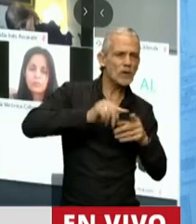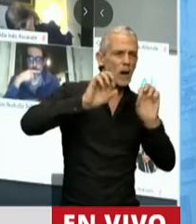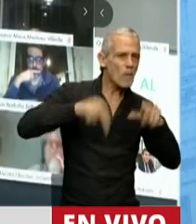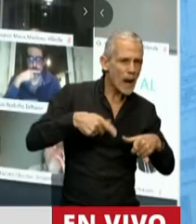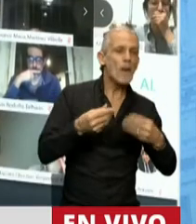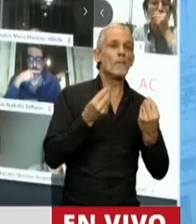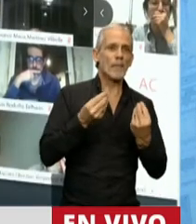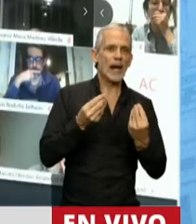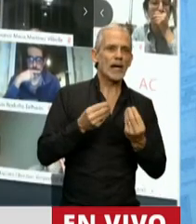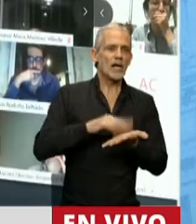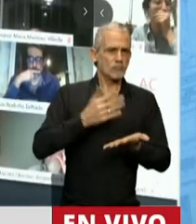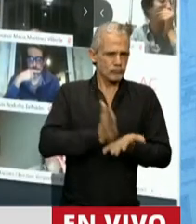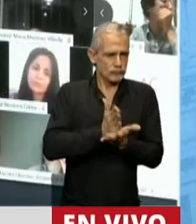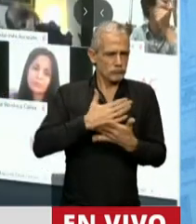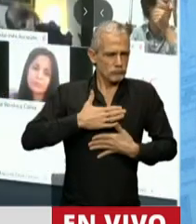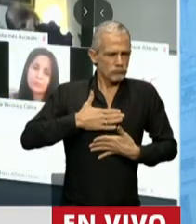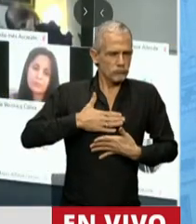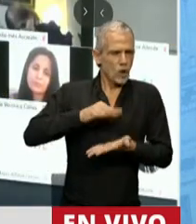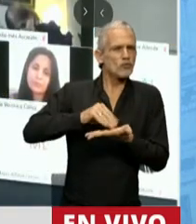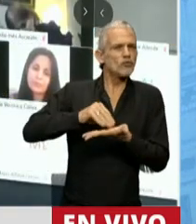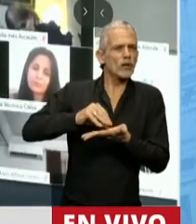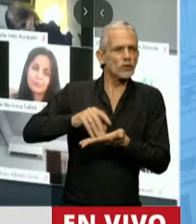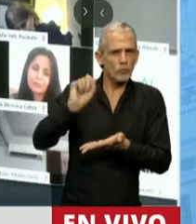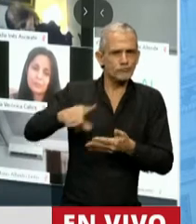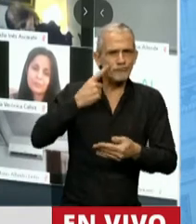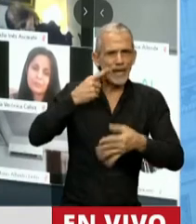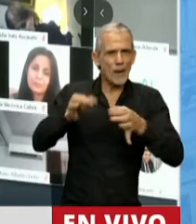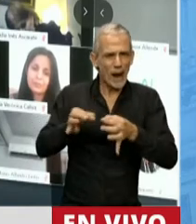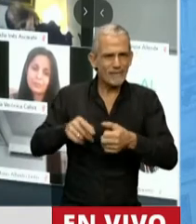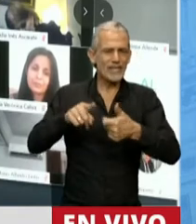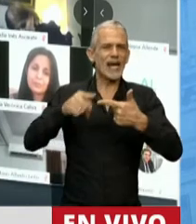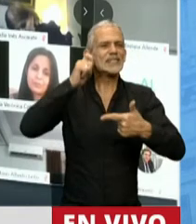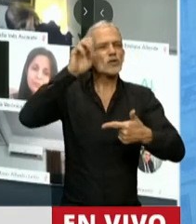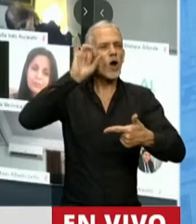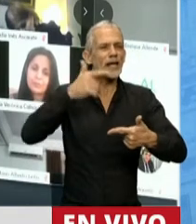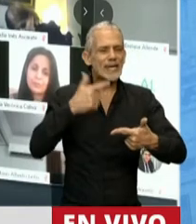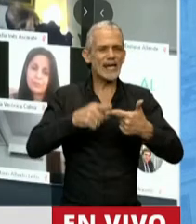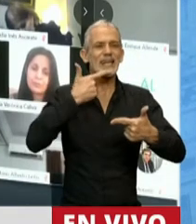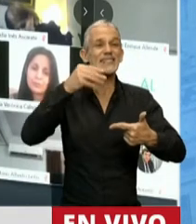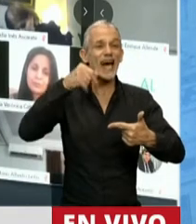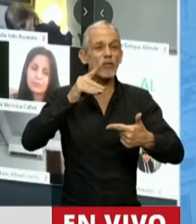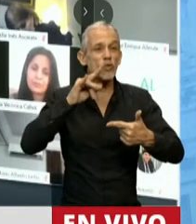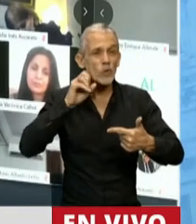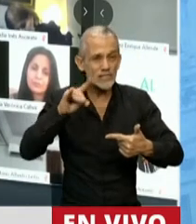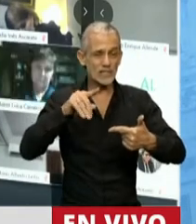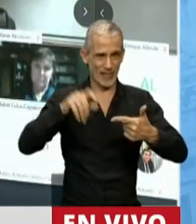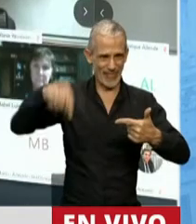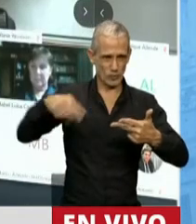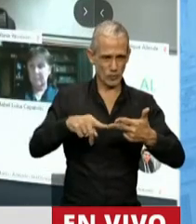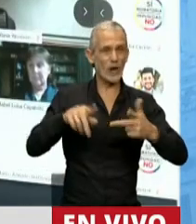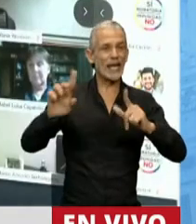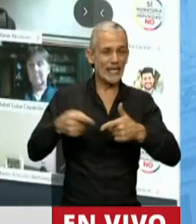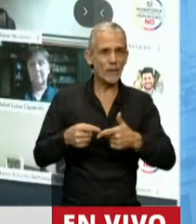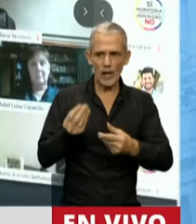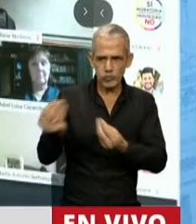busquen reivindicar los derechos argentinos sobre el territorio de las Islas Malvinas, Georgias y San Luis del Sur y de